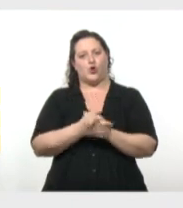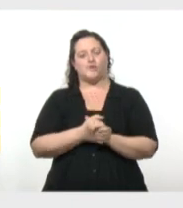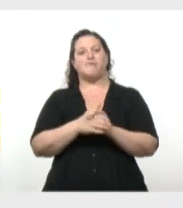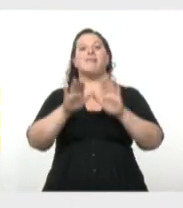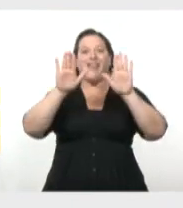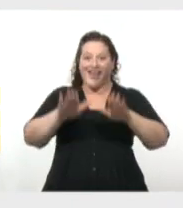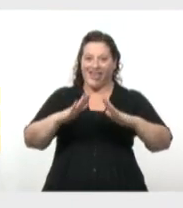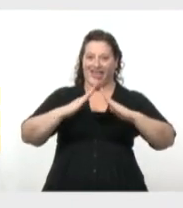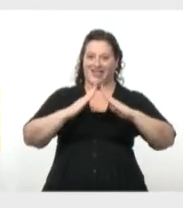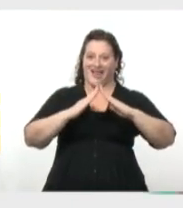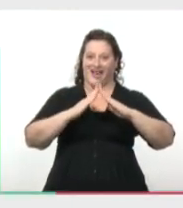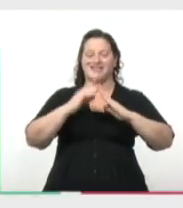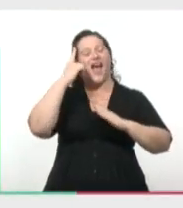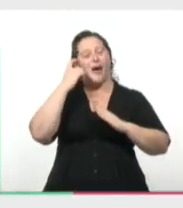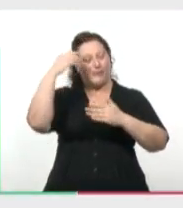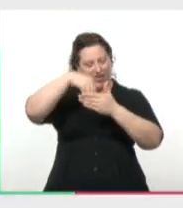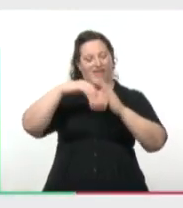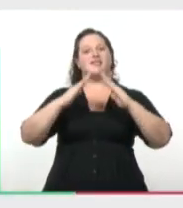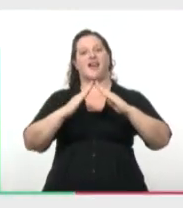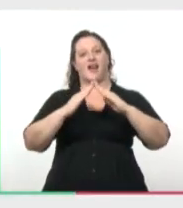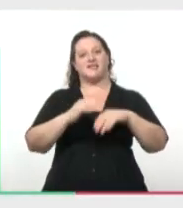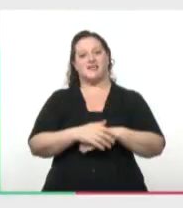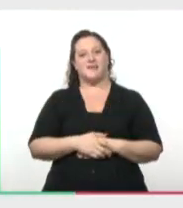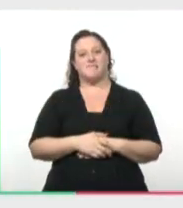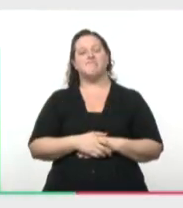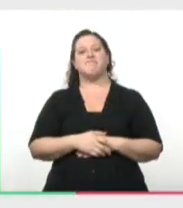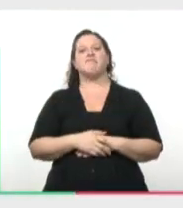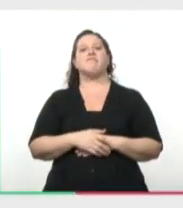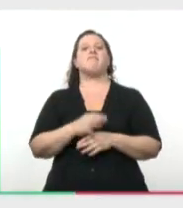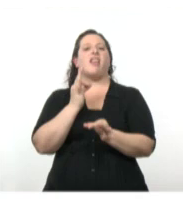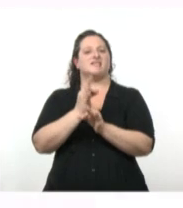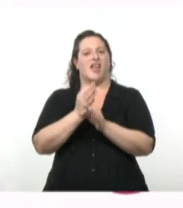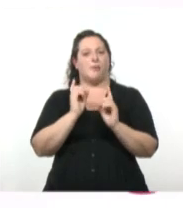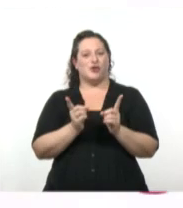casa? ¡Aprendés en casa! ¡Seguimos Educando!